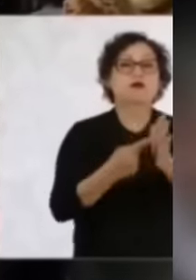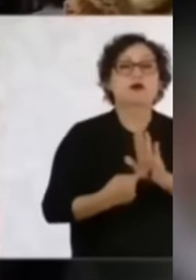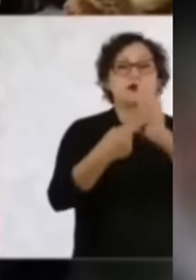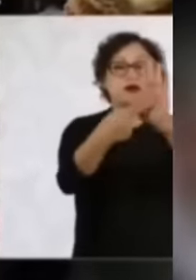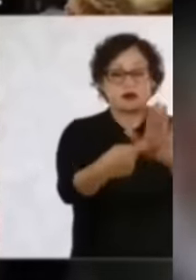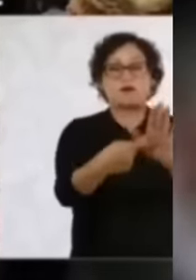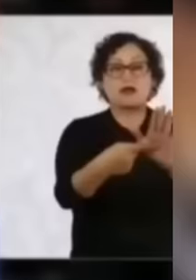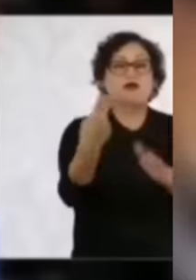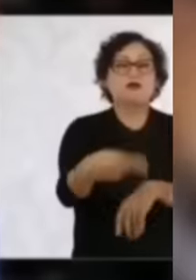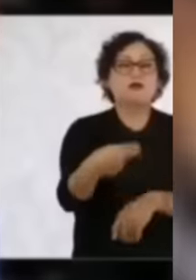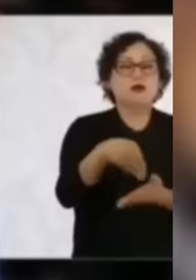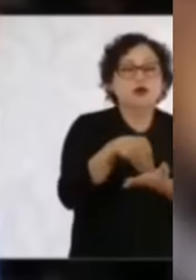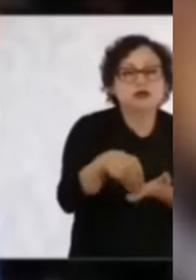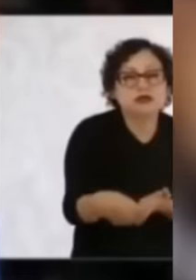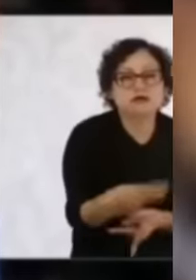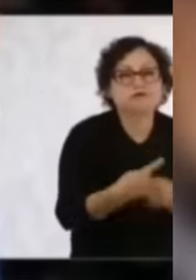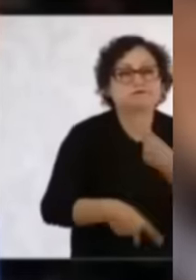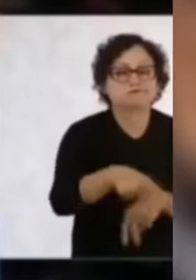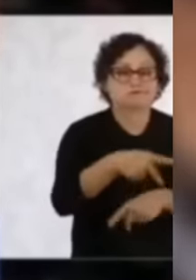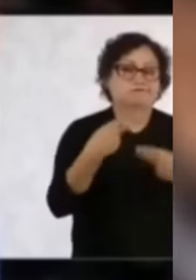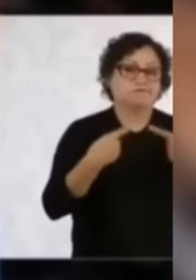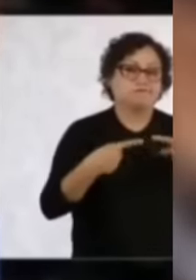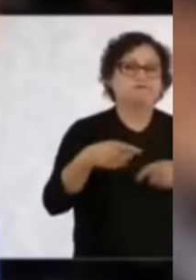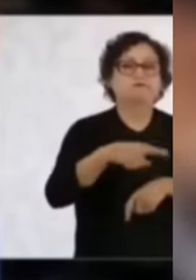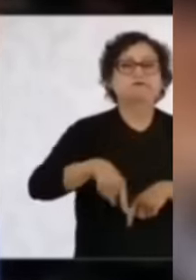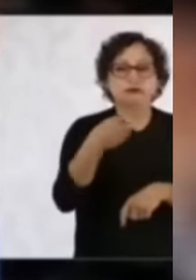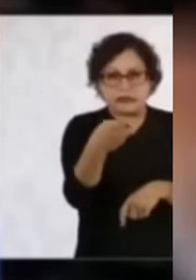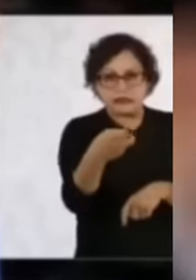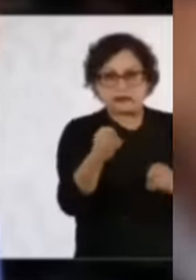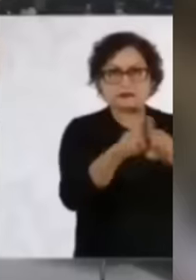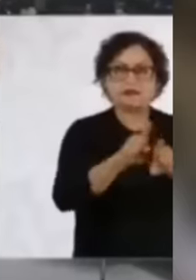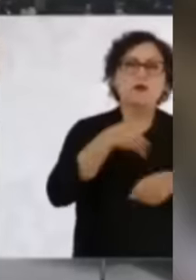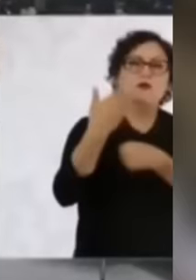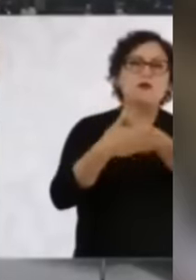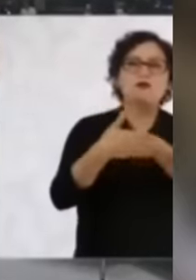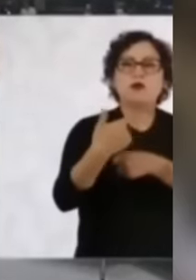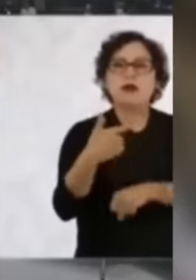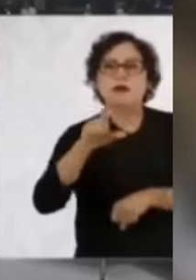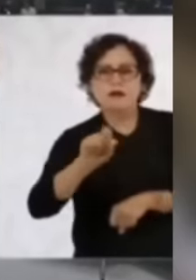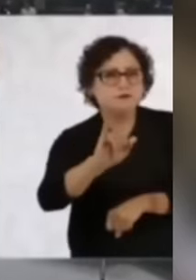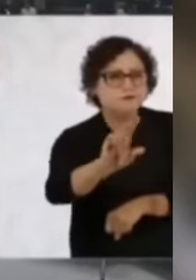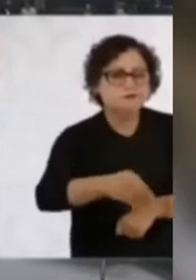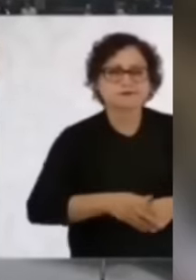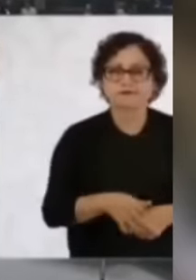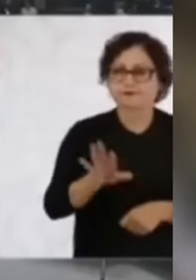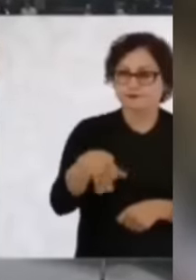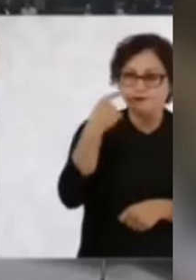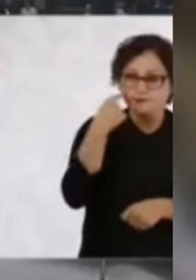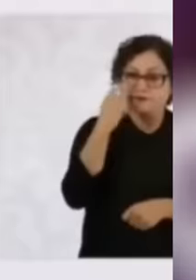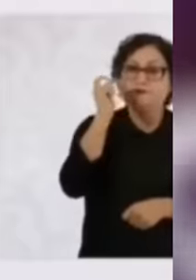importantes en estados críticos, donde han desplegado programas integrales de apoyo a la población.